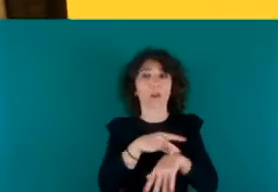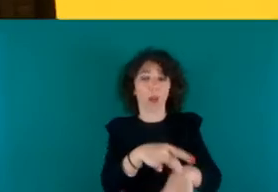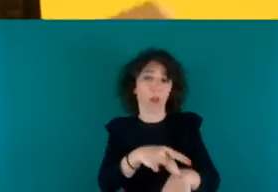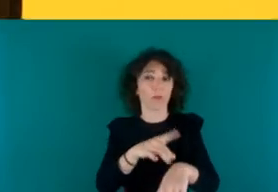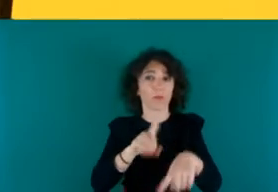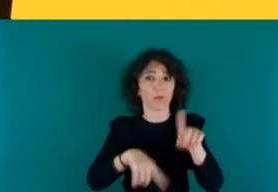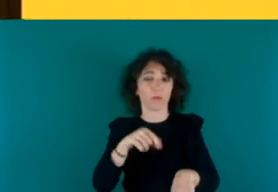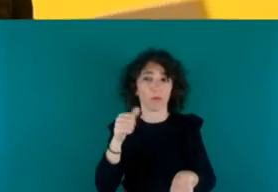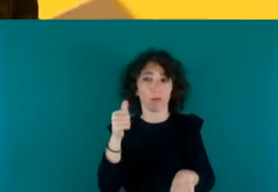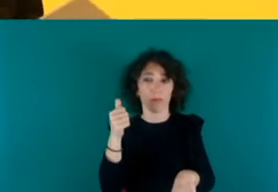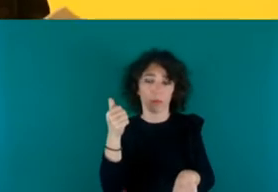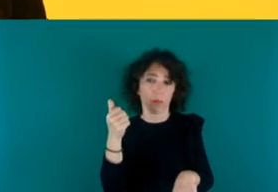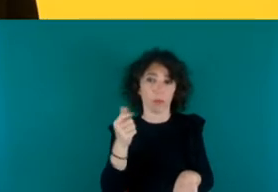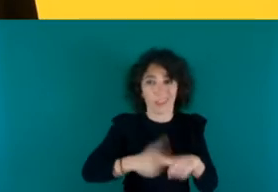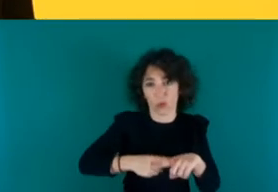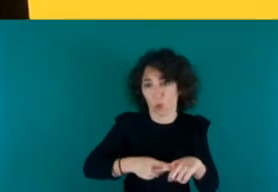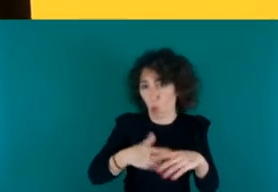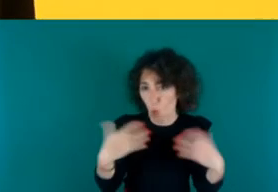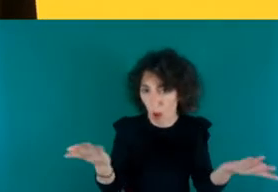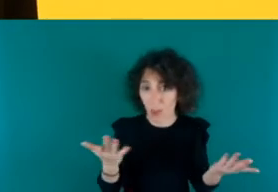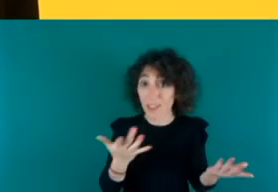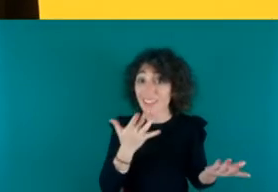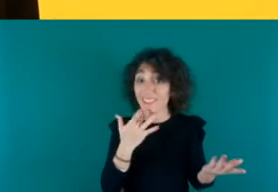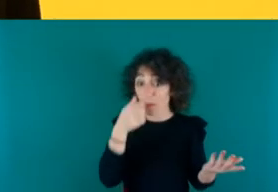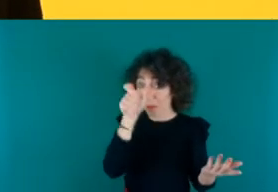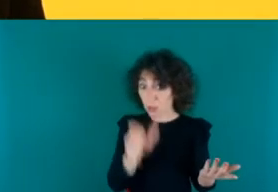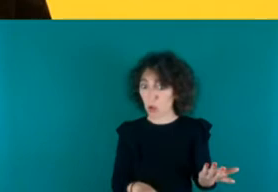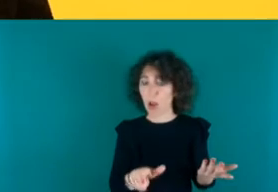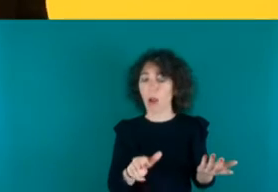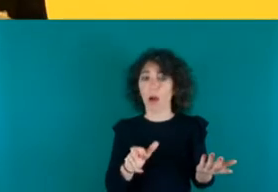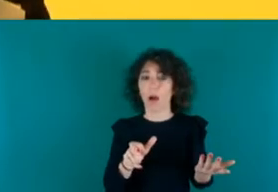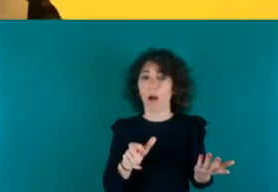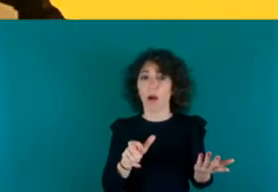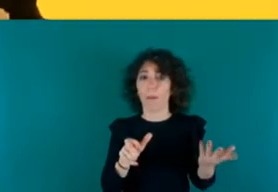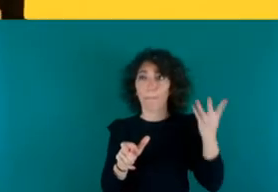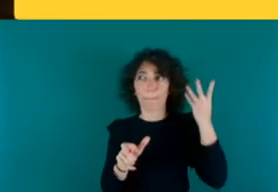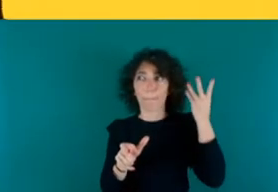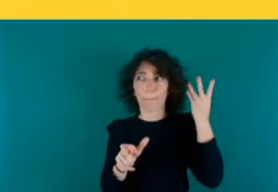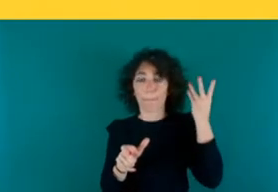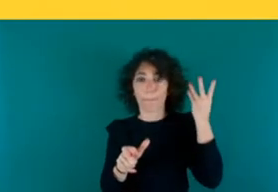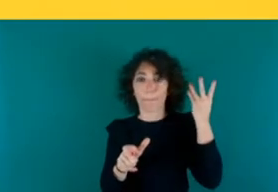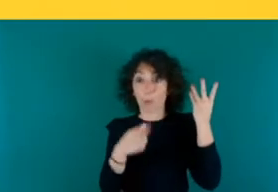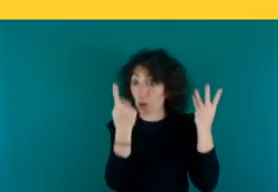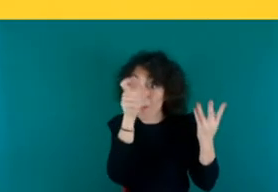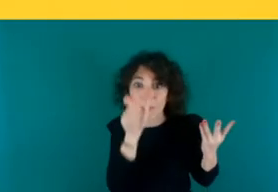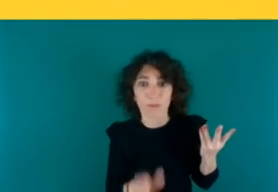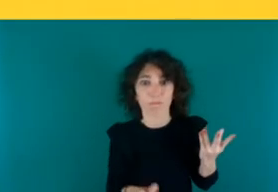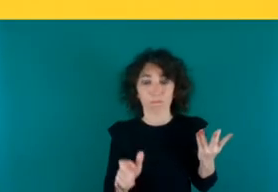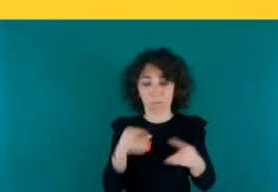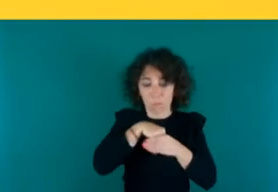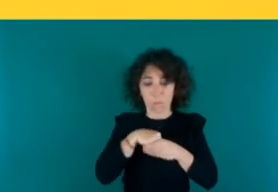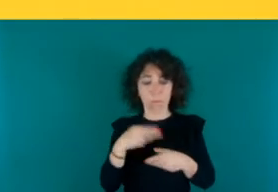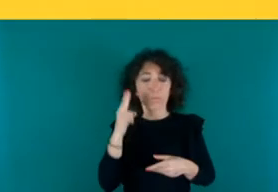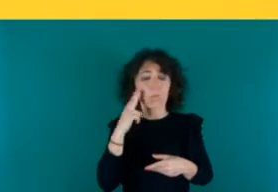¿Vale? Entonces, normalmente, cuando una persona considera que tiene, o sea, cuando una persona tiene un temor fundado